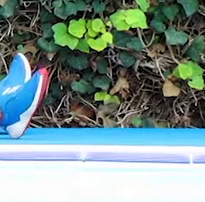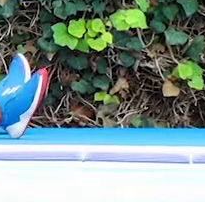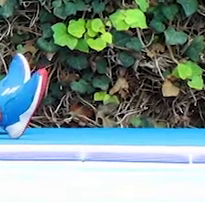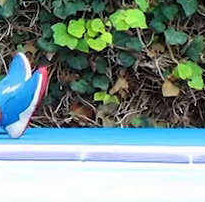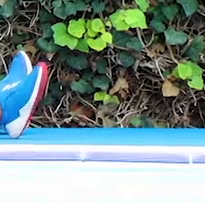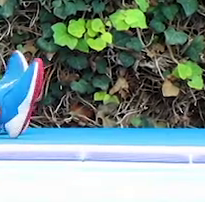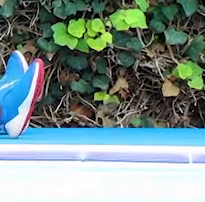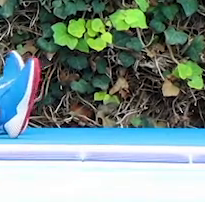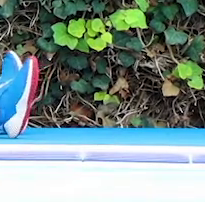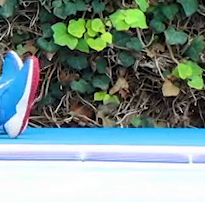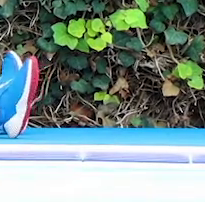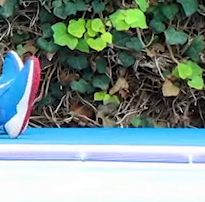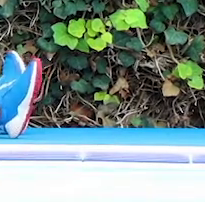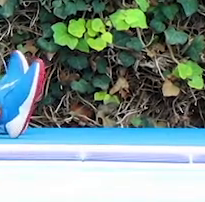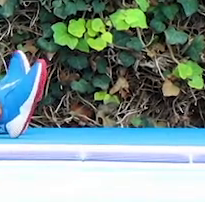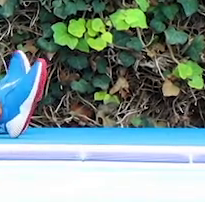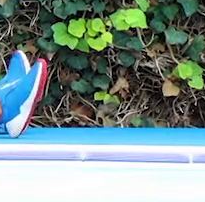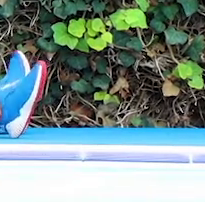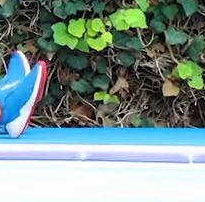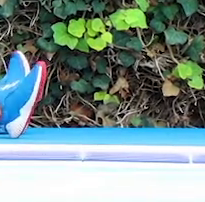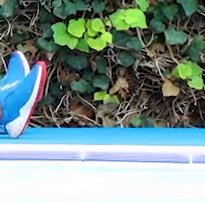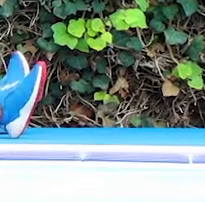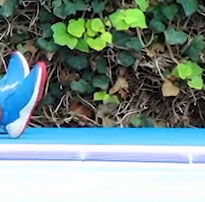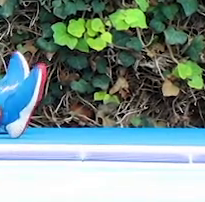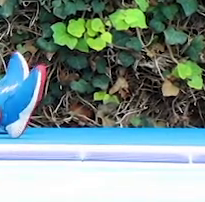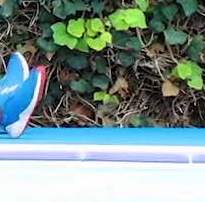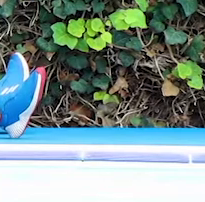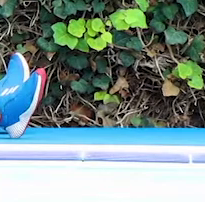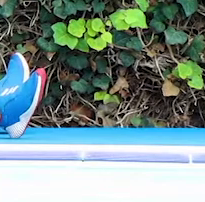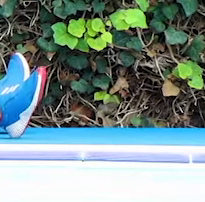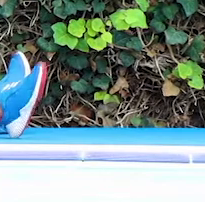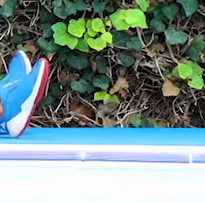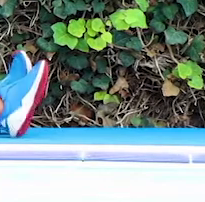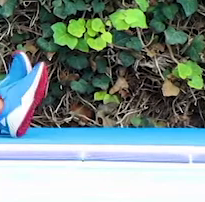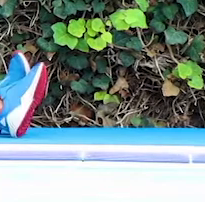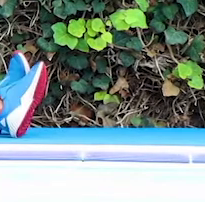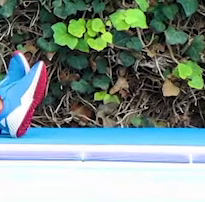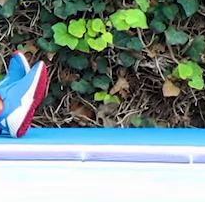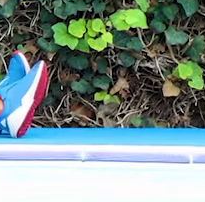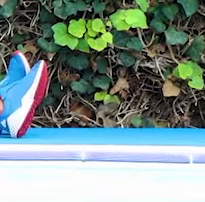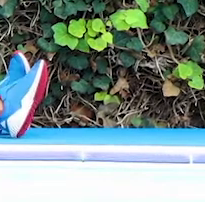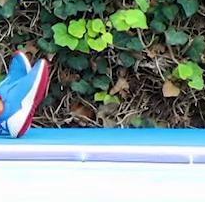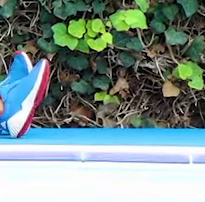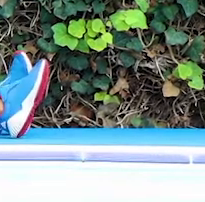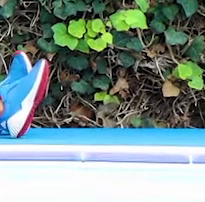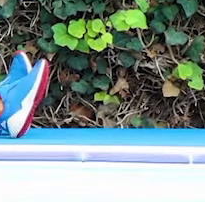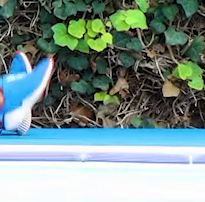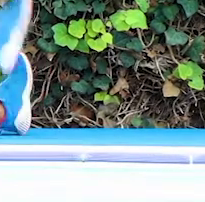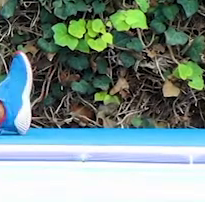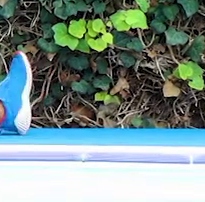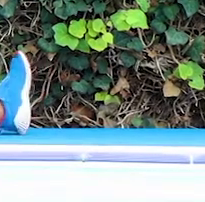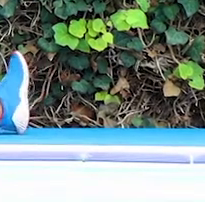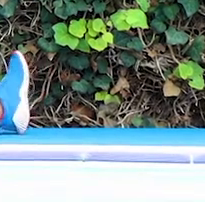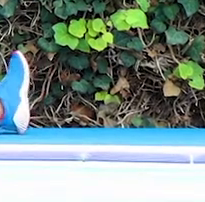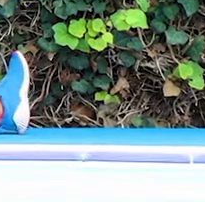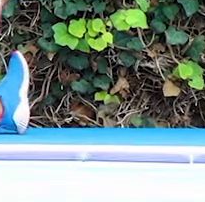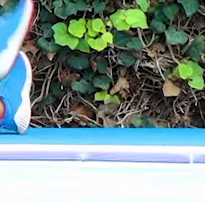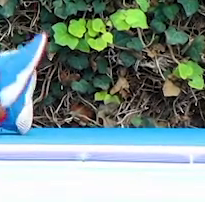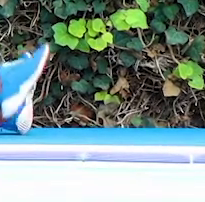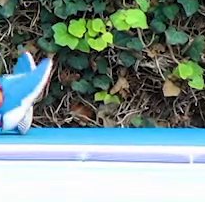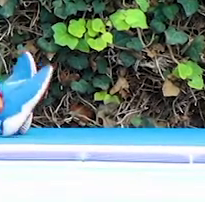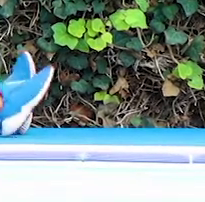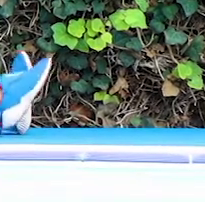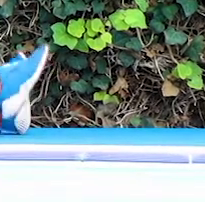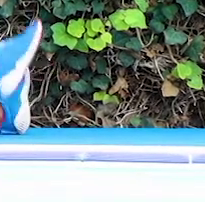Volvemos a respirar y nos preparamos para hacer otra vez el ejercicio. Levantamos pierna derecha.